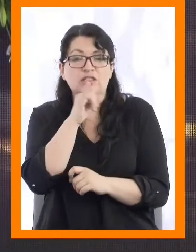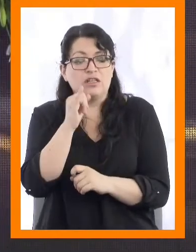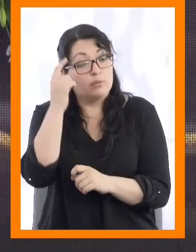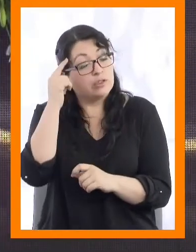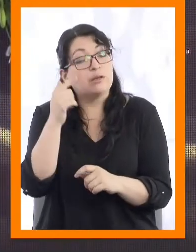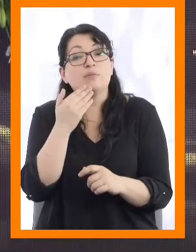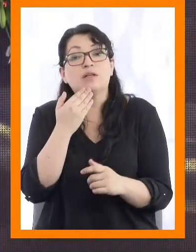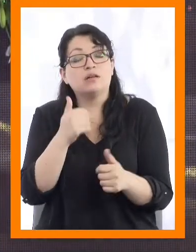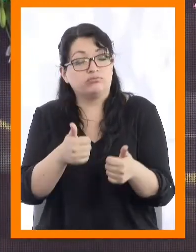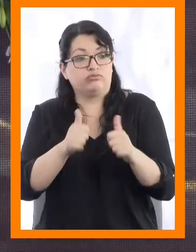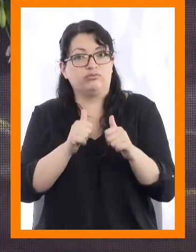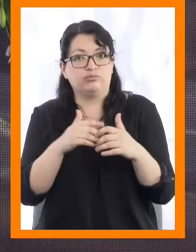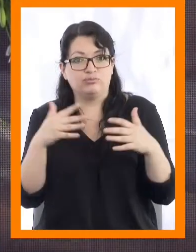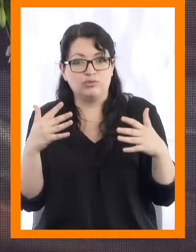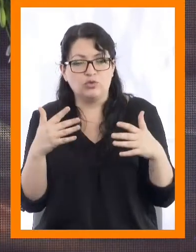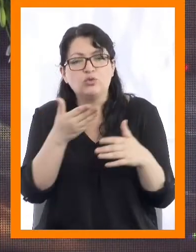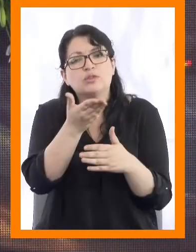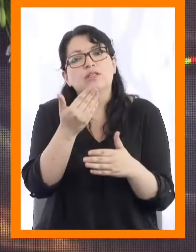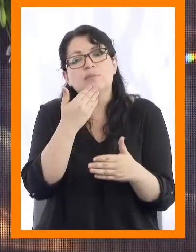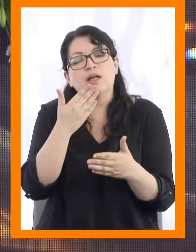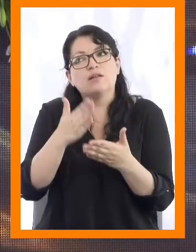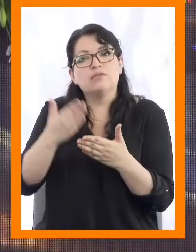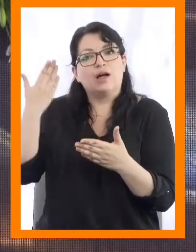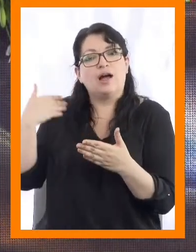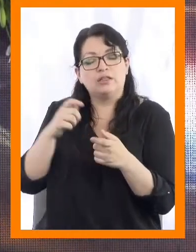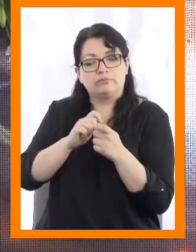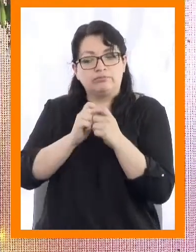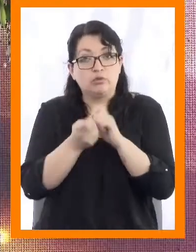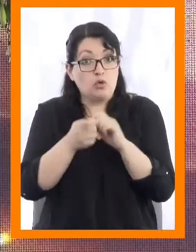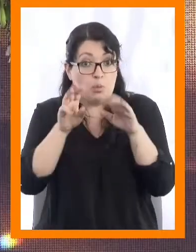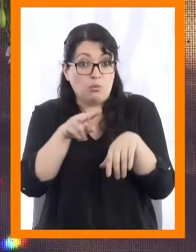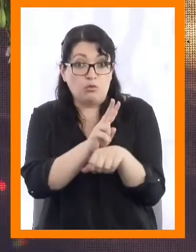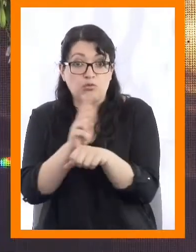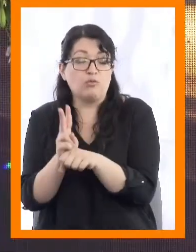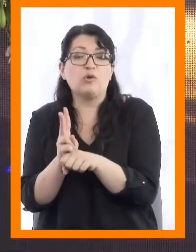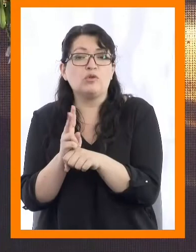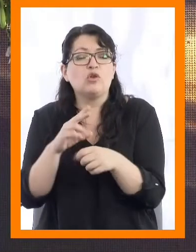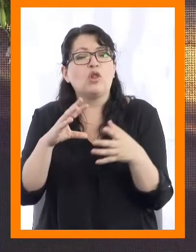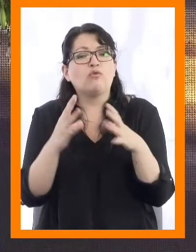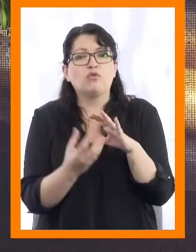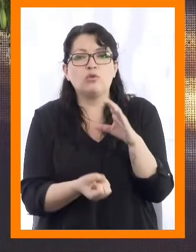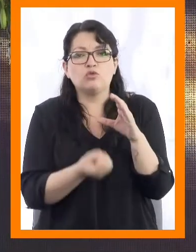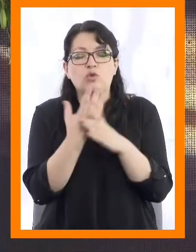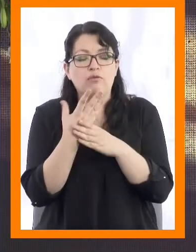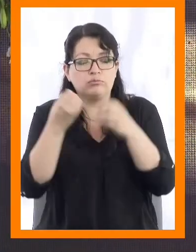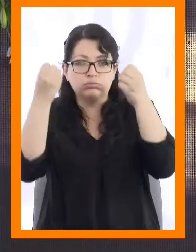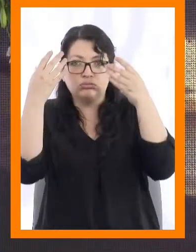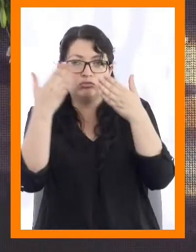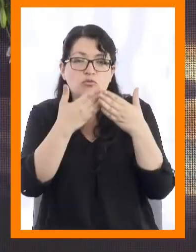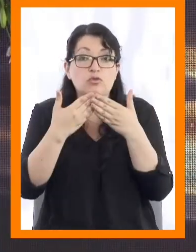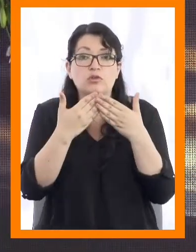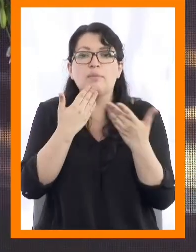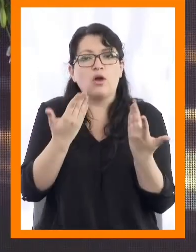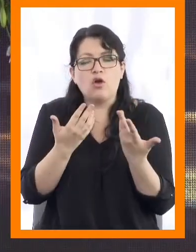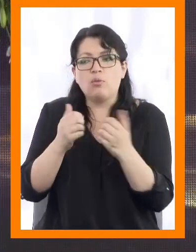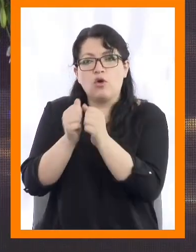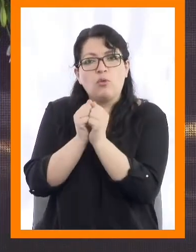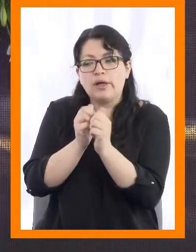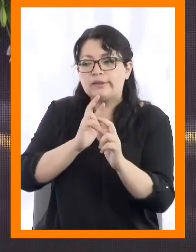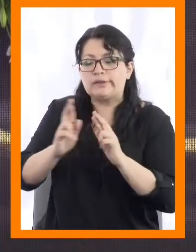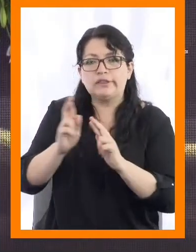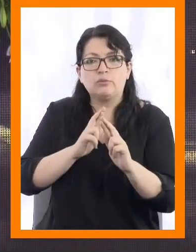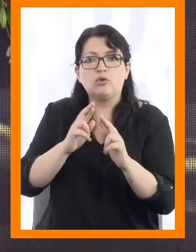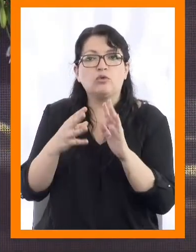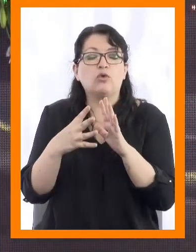desafiante. Debieron adaptarse, junto a sus profesores, a nuevas formas de enseñanza y de relacionarse con compañeros y compañeras.